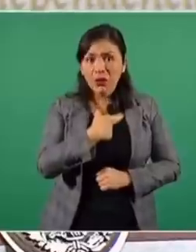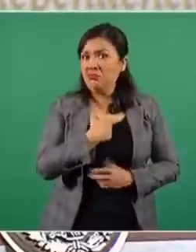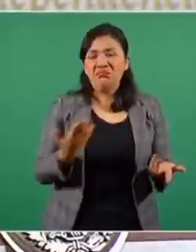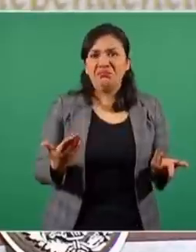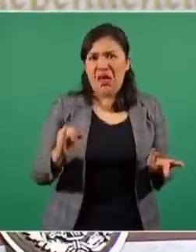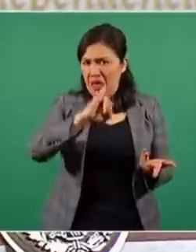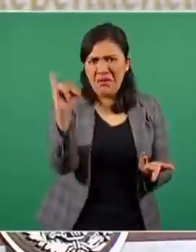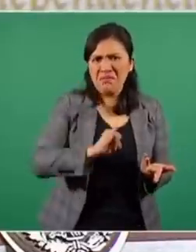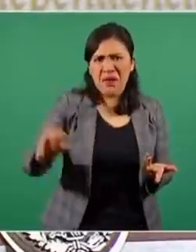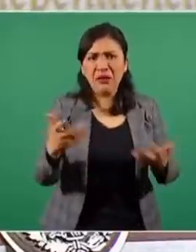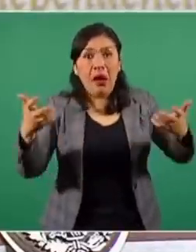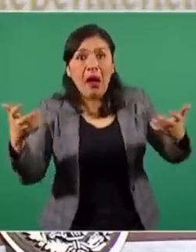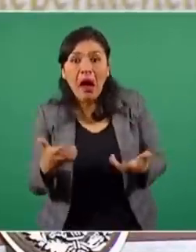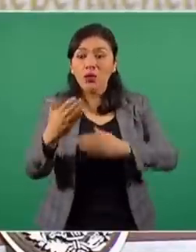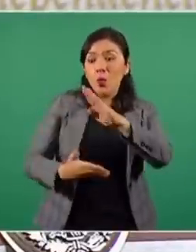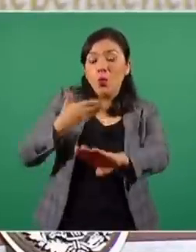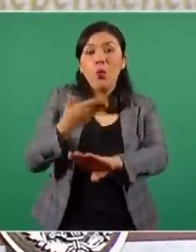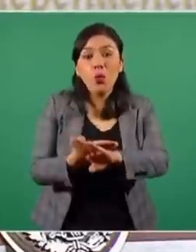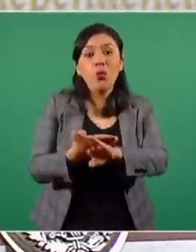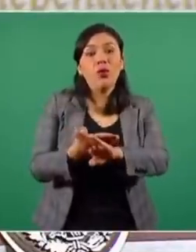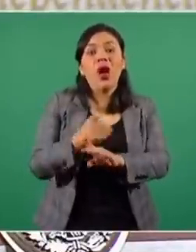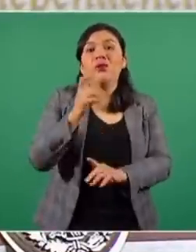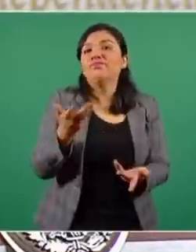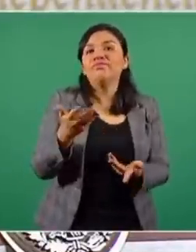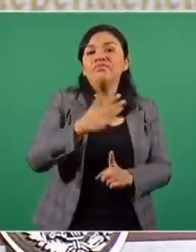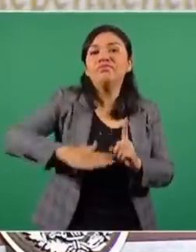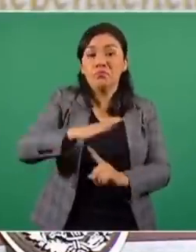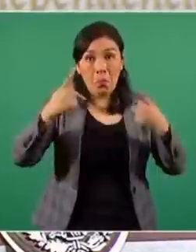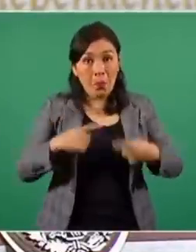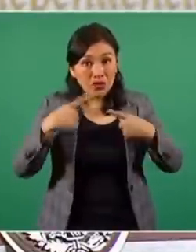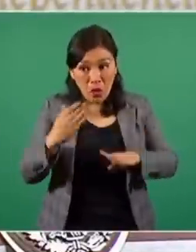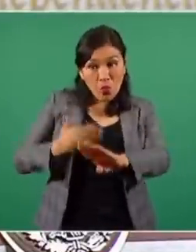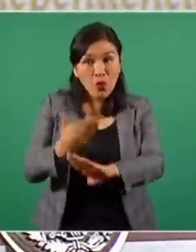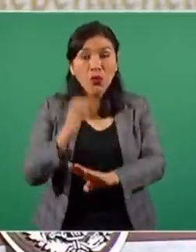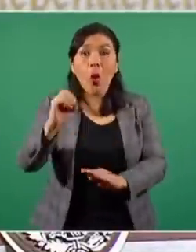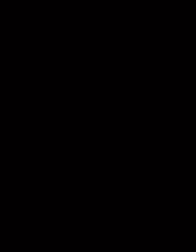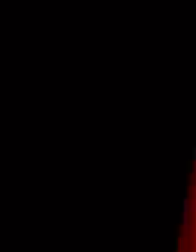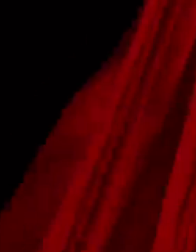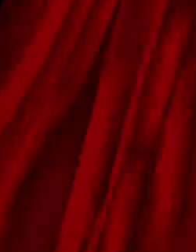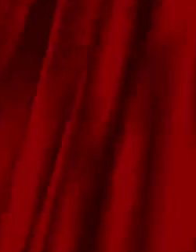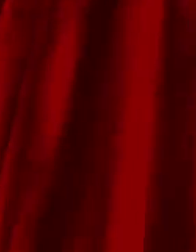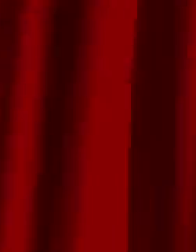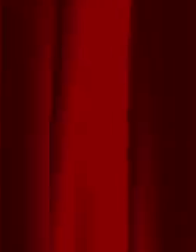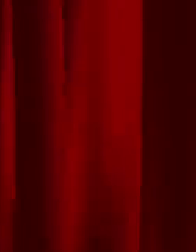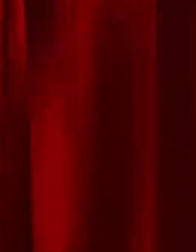he actuado en contra de la gente, en contra del medio ambiente.